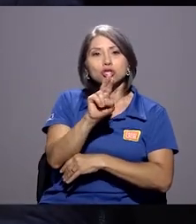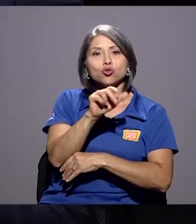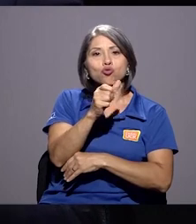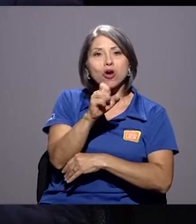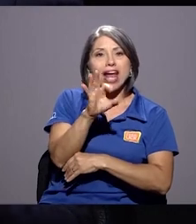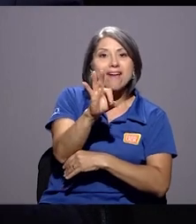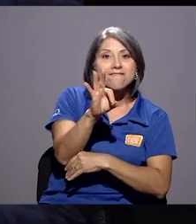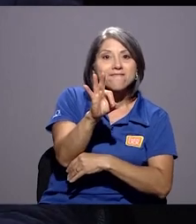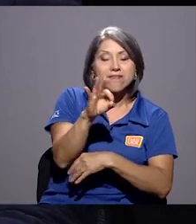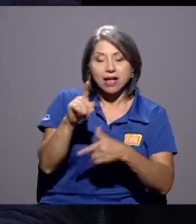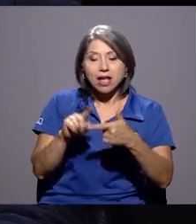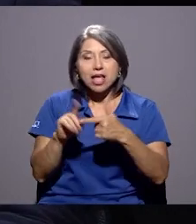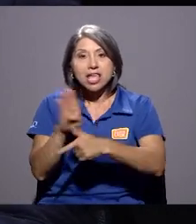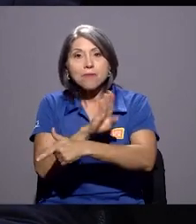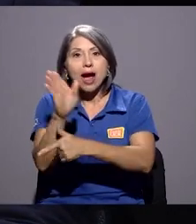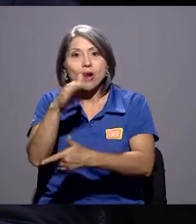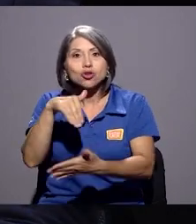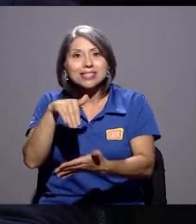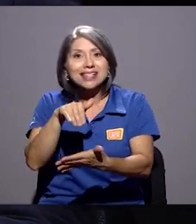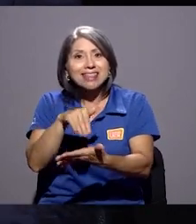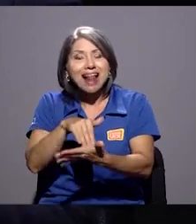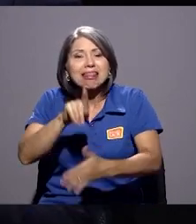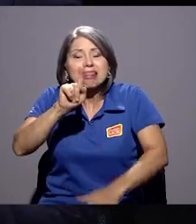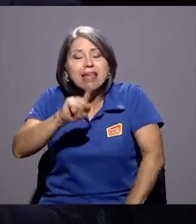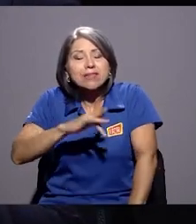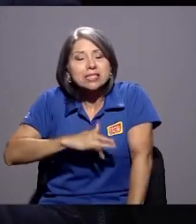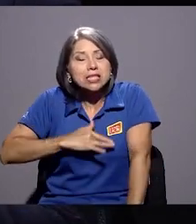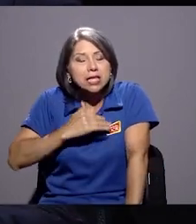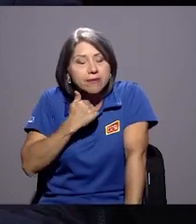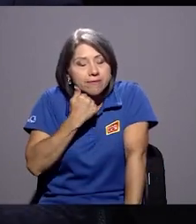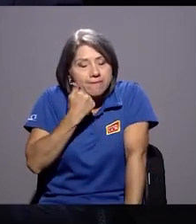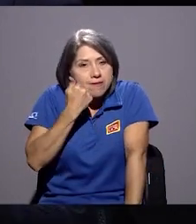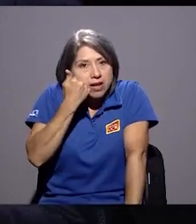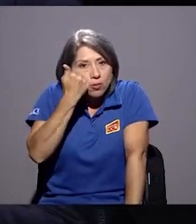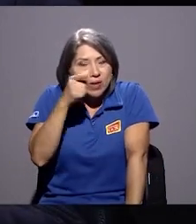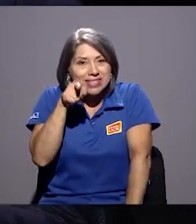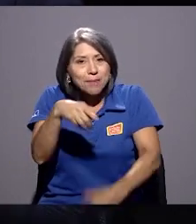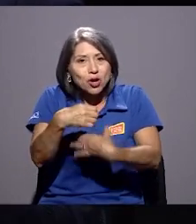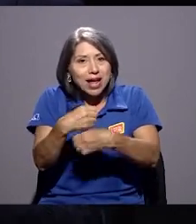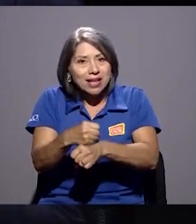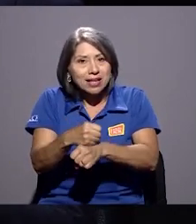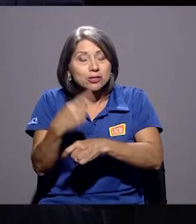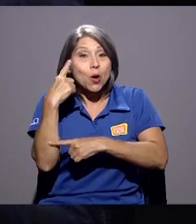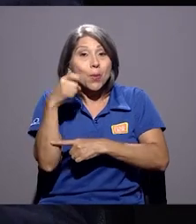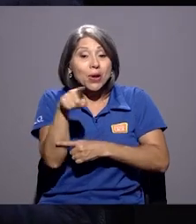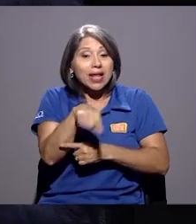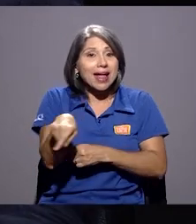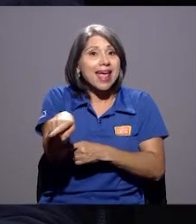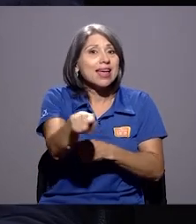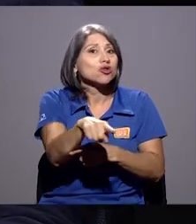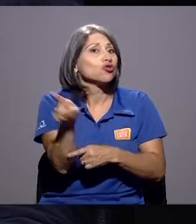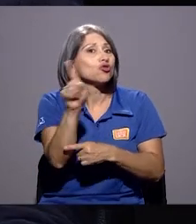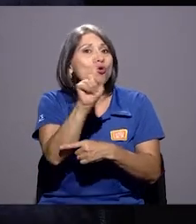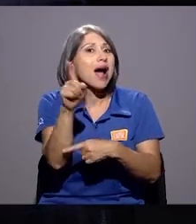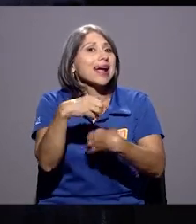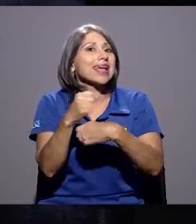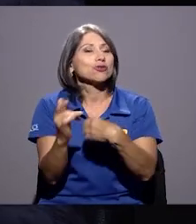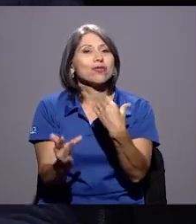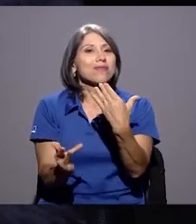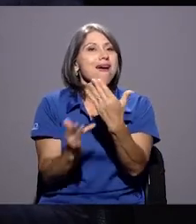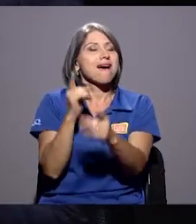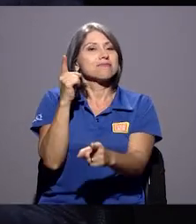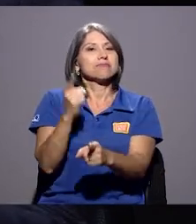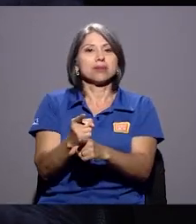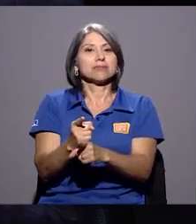debería caer la cara de vergüenza por lo que han hecho, porque además no lo han hecho técnicamente correcto. No hay